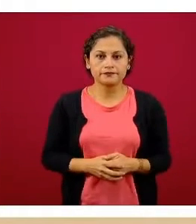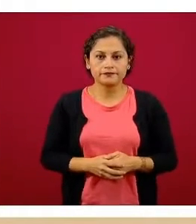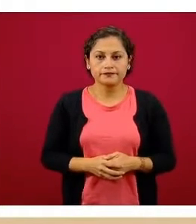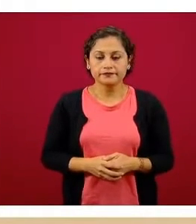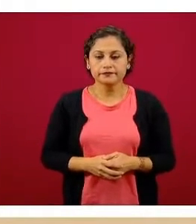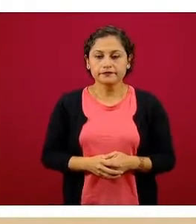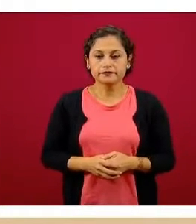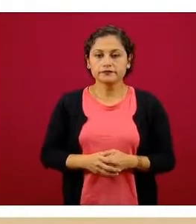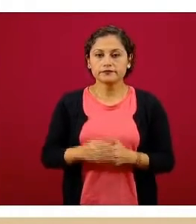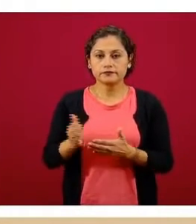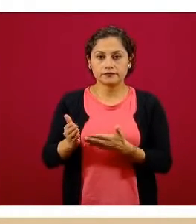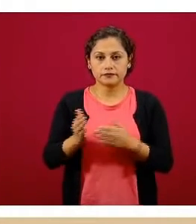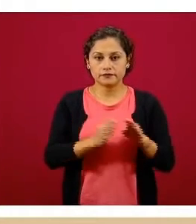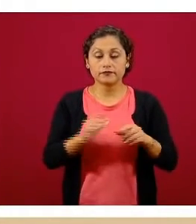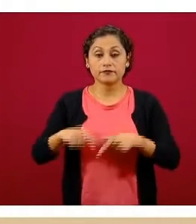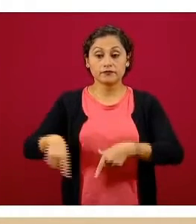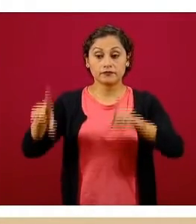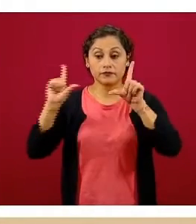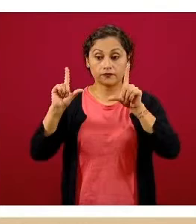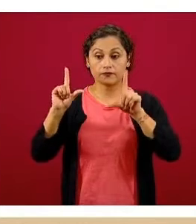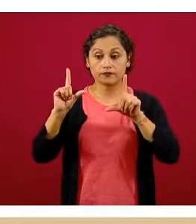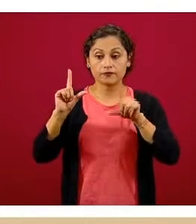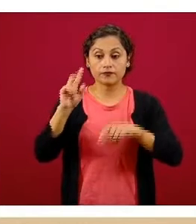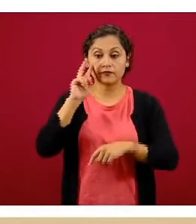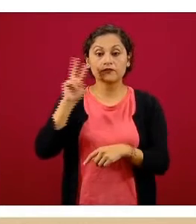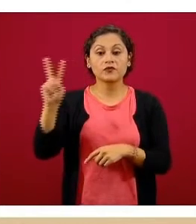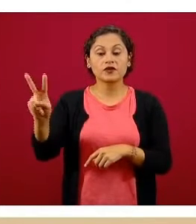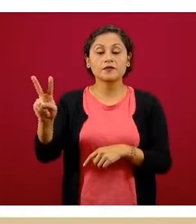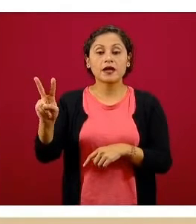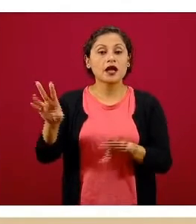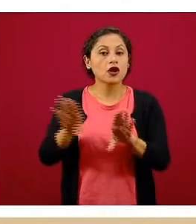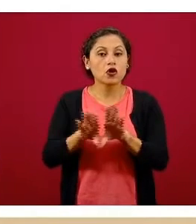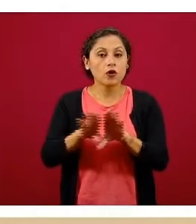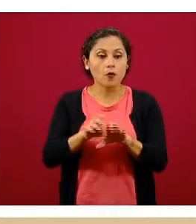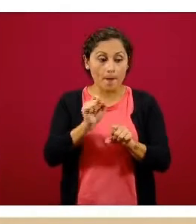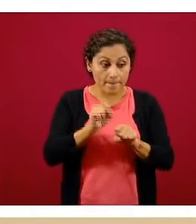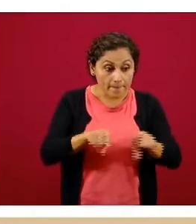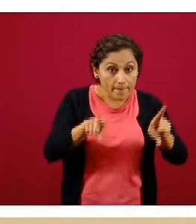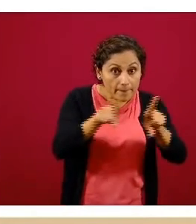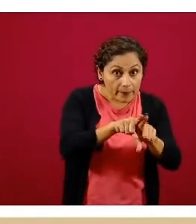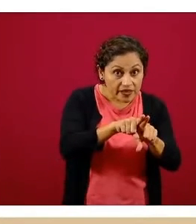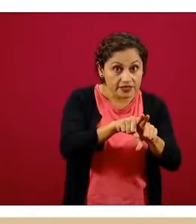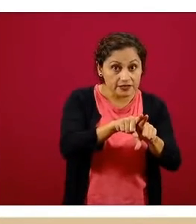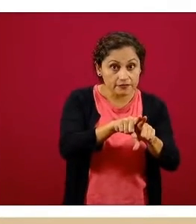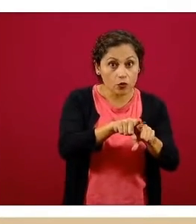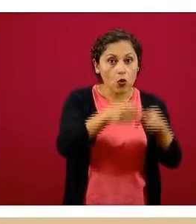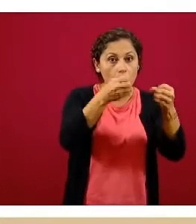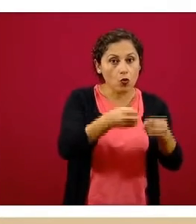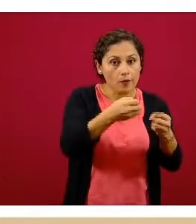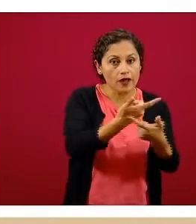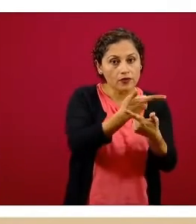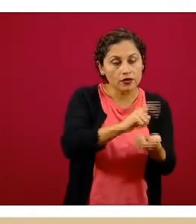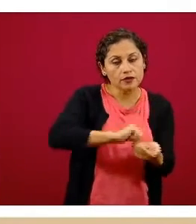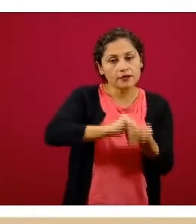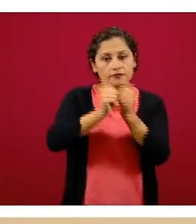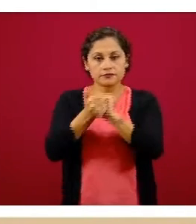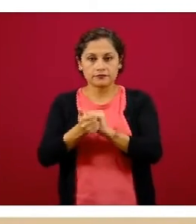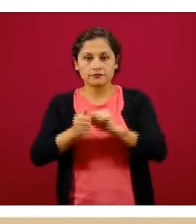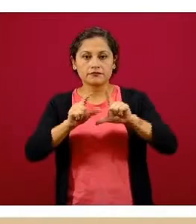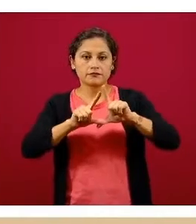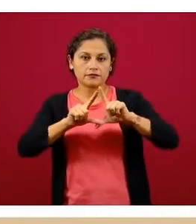sí, en las siguientes diapositivas podemos ver cómo se distribuyen de manera nacional y por entidad federativa.